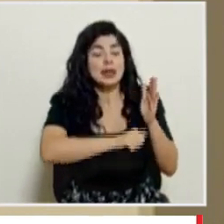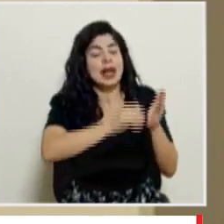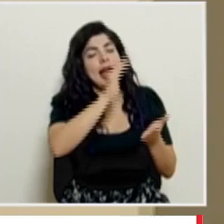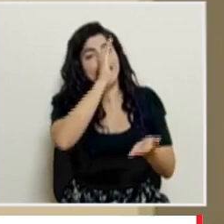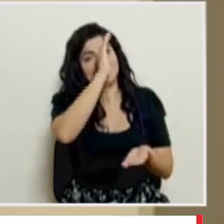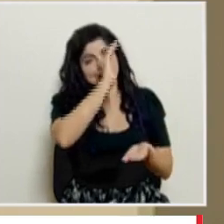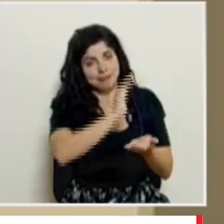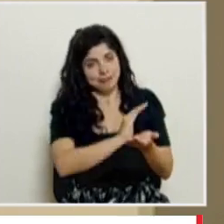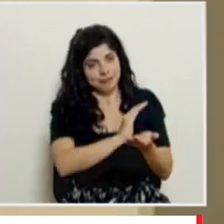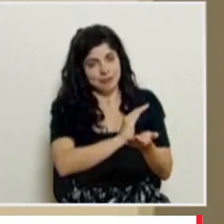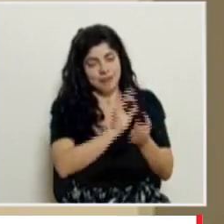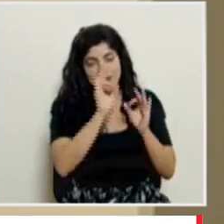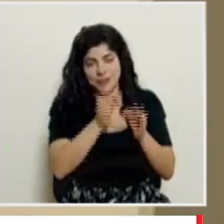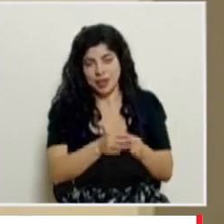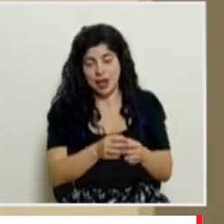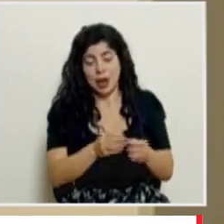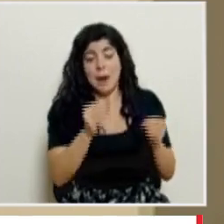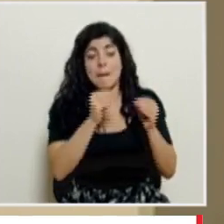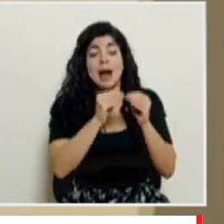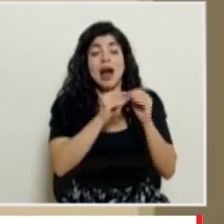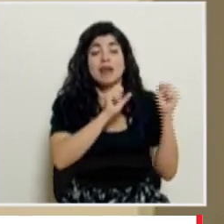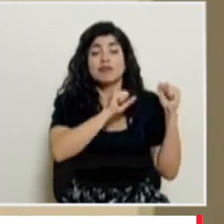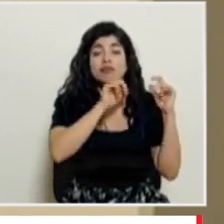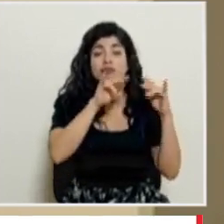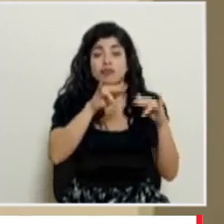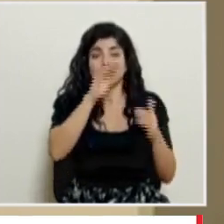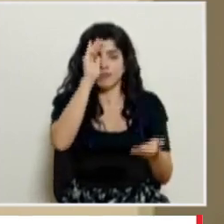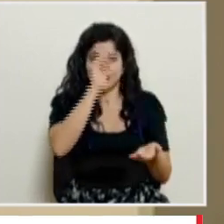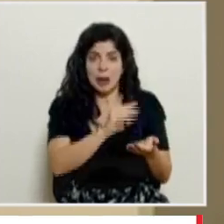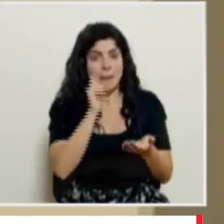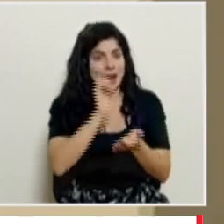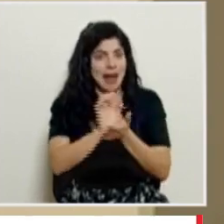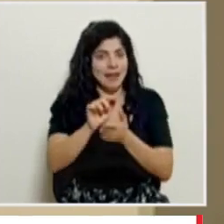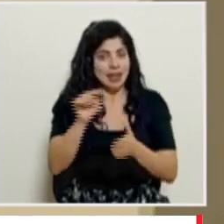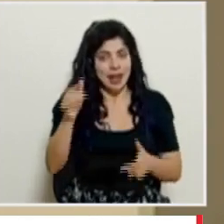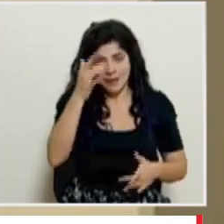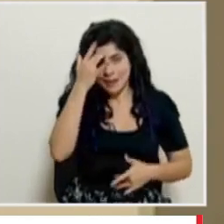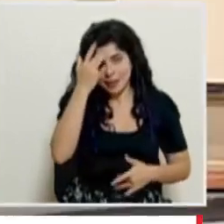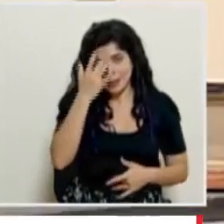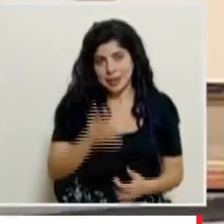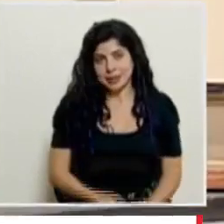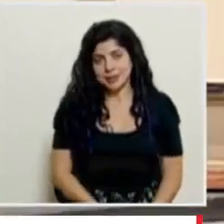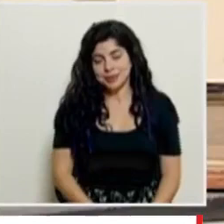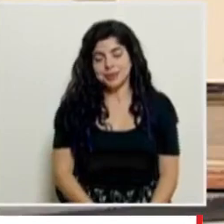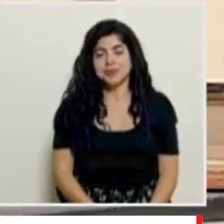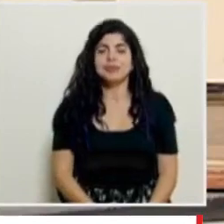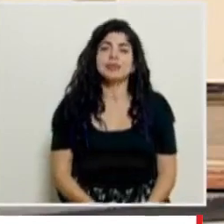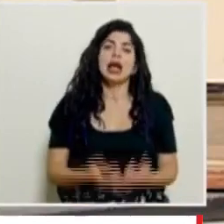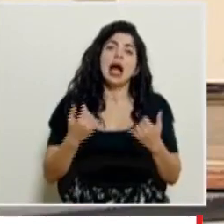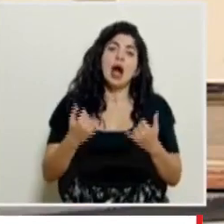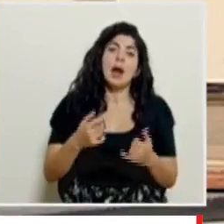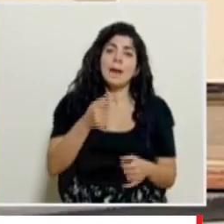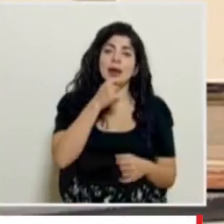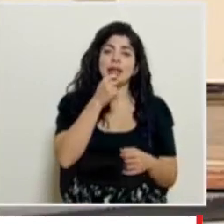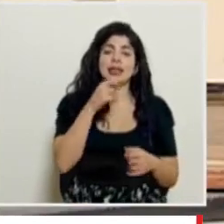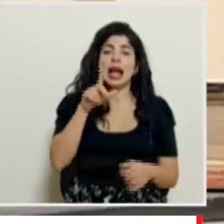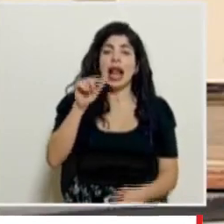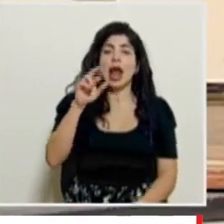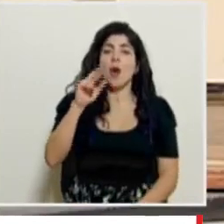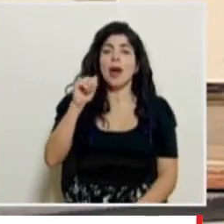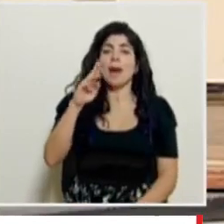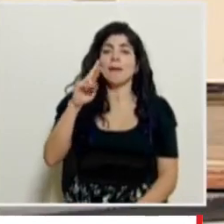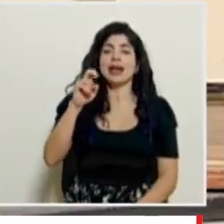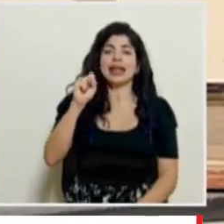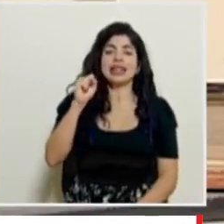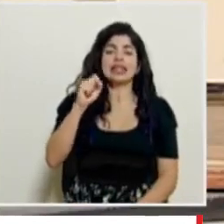probablemente disminuir todavía más aforos para evitar que las personas se enfermen más continuamos con la colega Laura Brenes